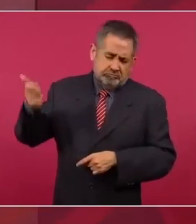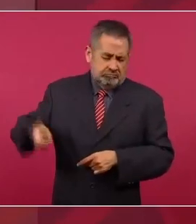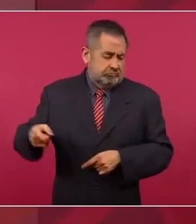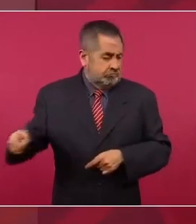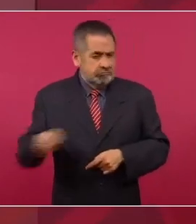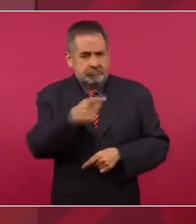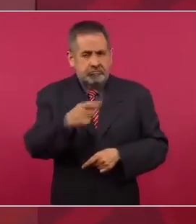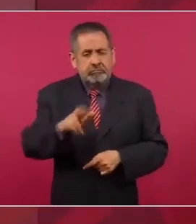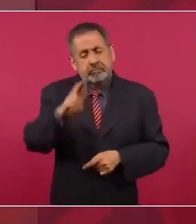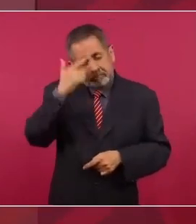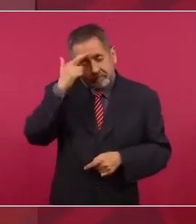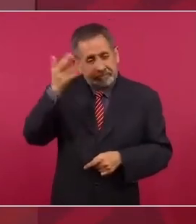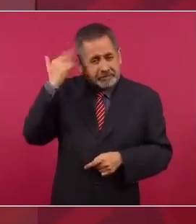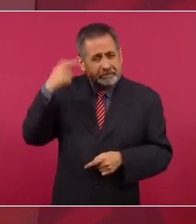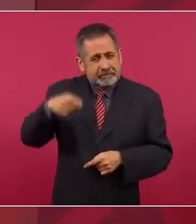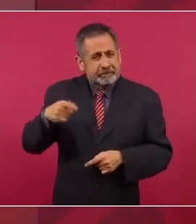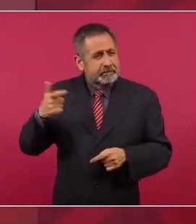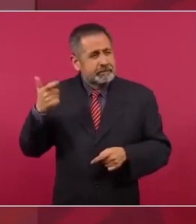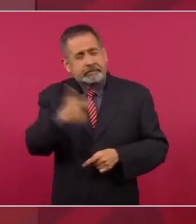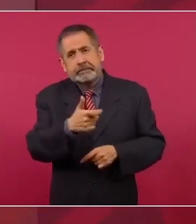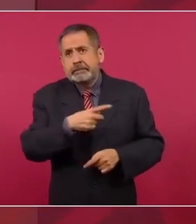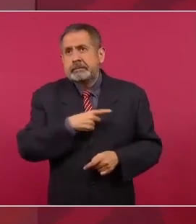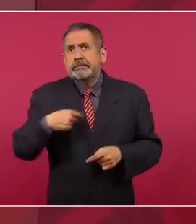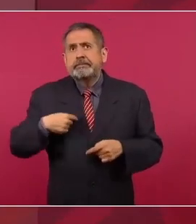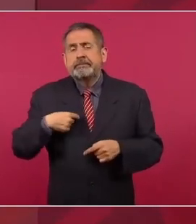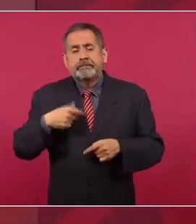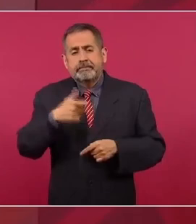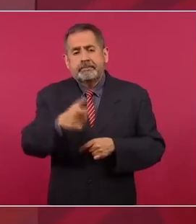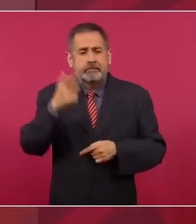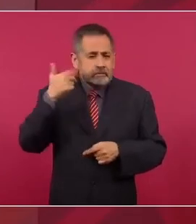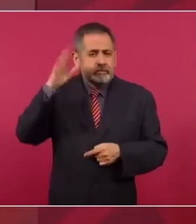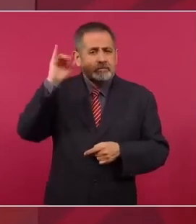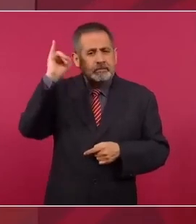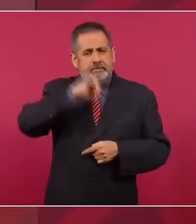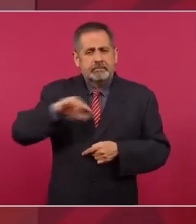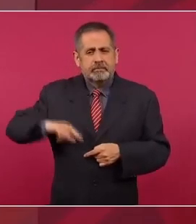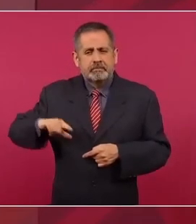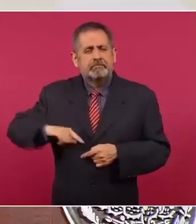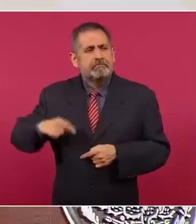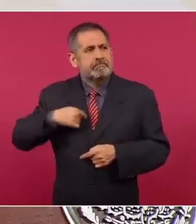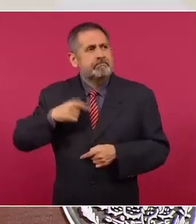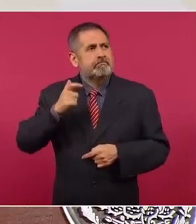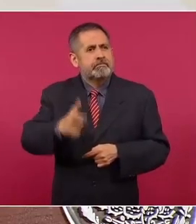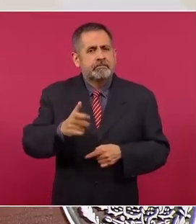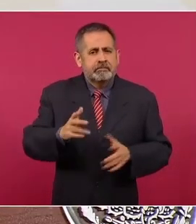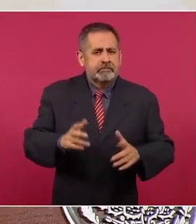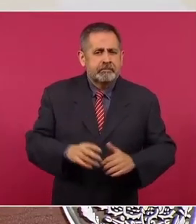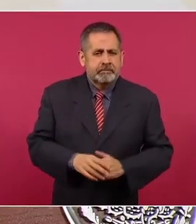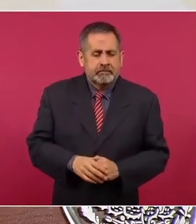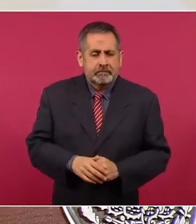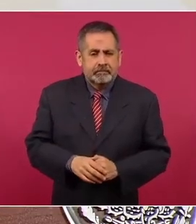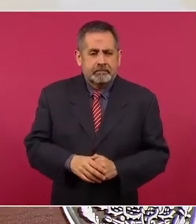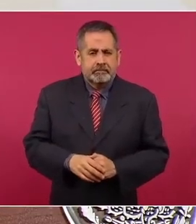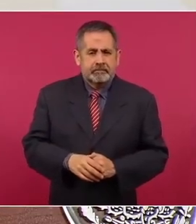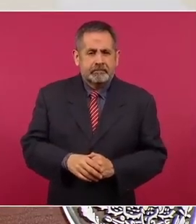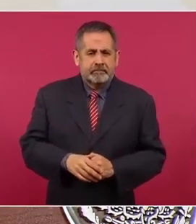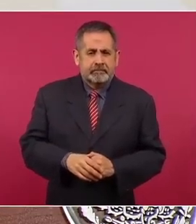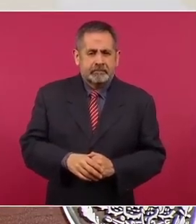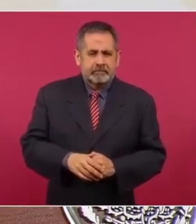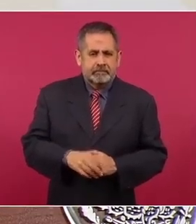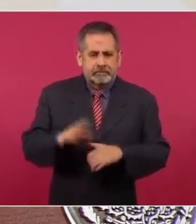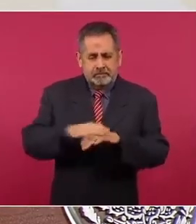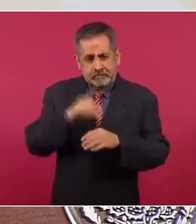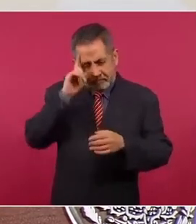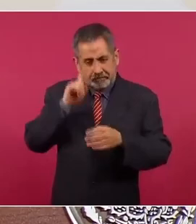Me acuerdo la cantidad cuando era jefe de gobierno, me acuerdo la cantidad